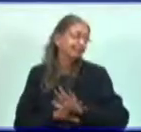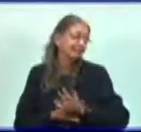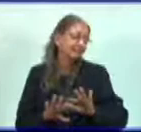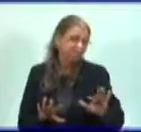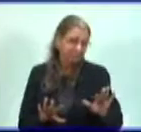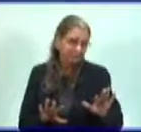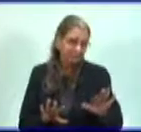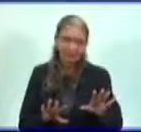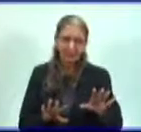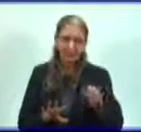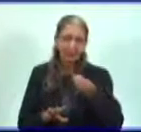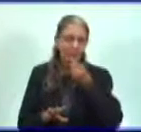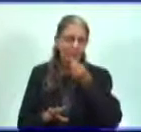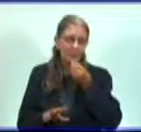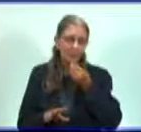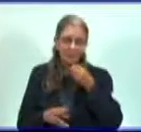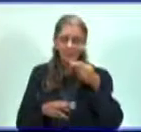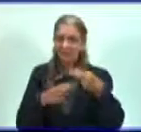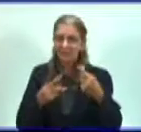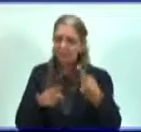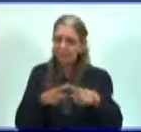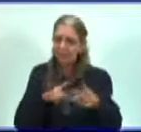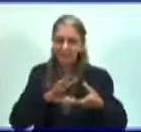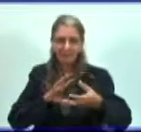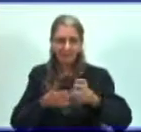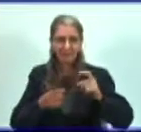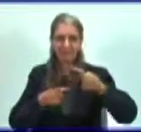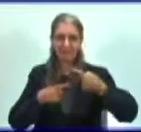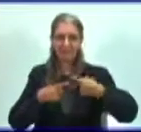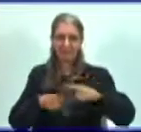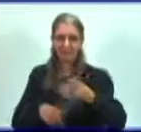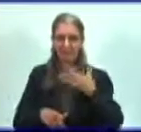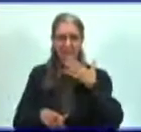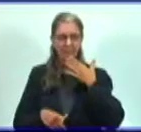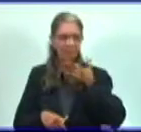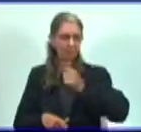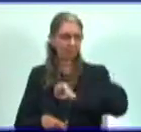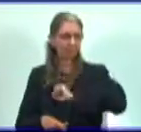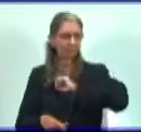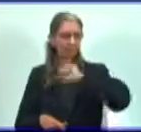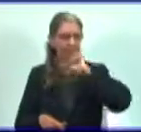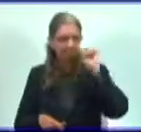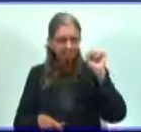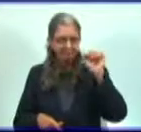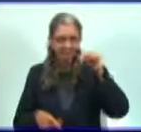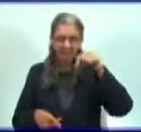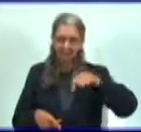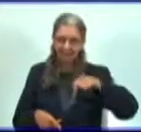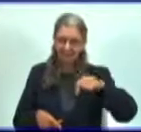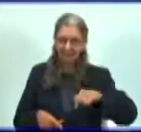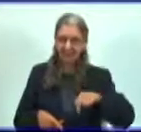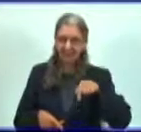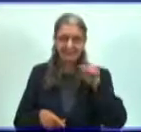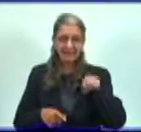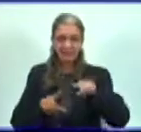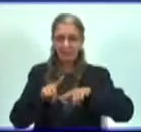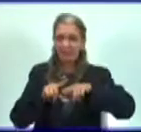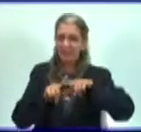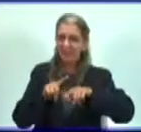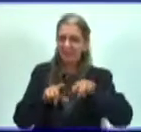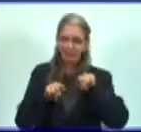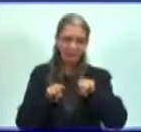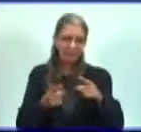sí lo vamos a lograr y vamos a vencer en lograr ese contenido que tú